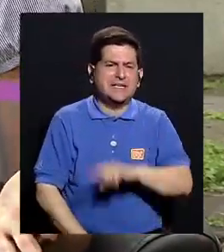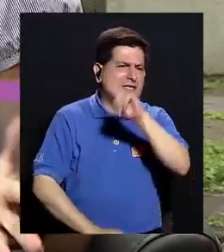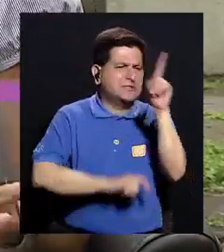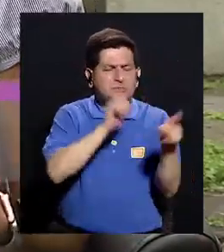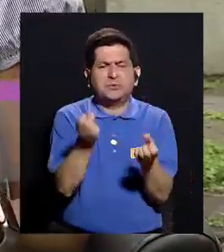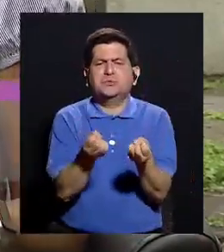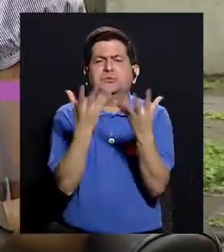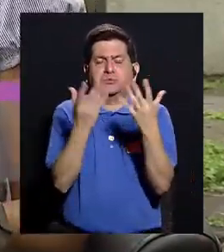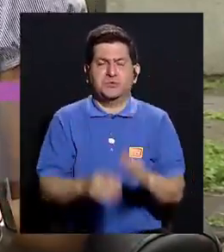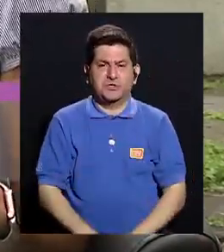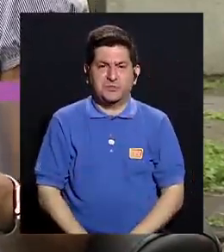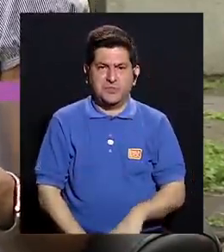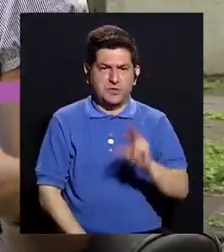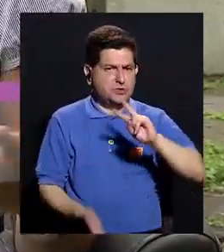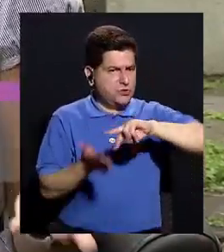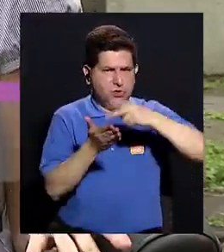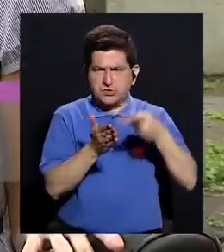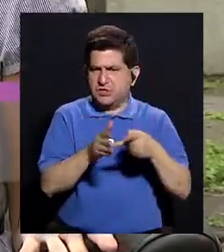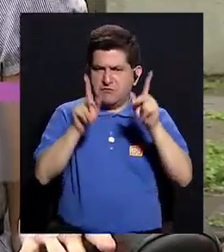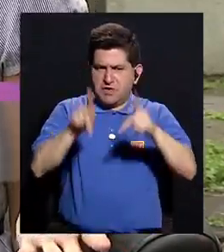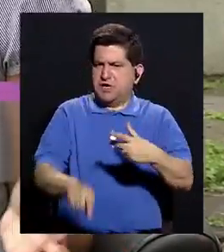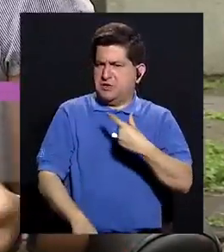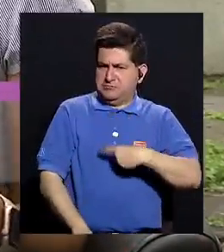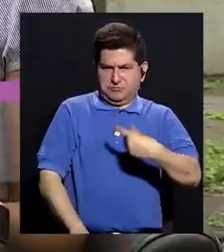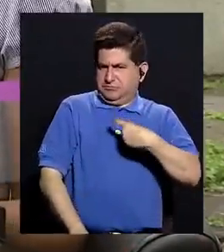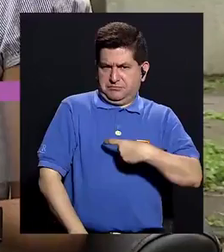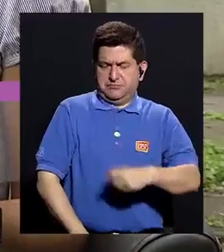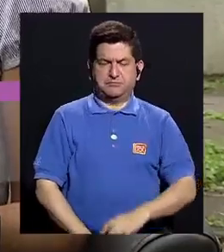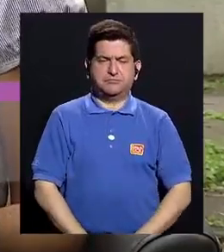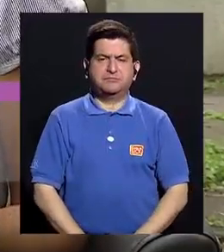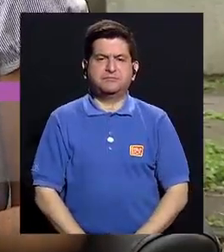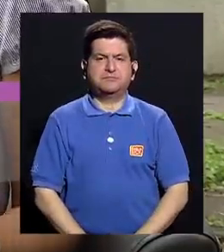hay consultas, ya que no se trata de un capricho de las personas.